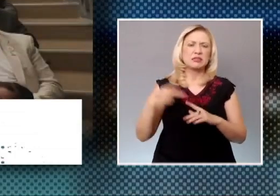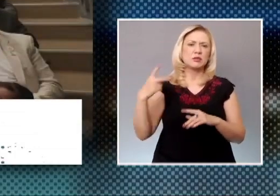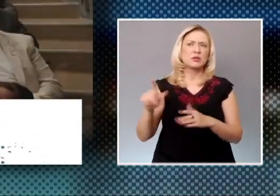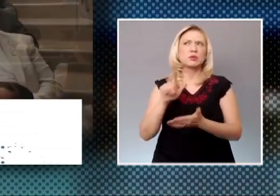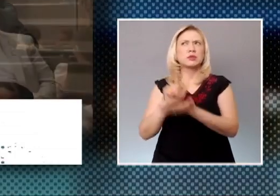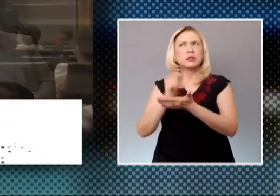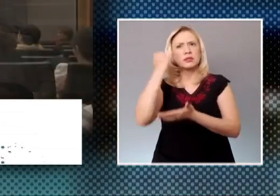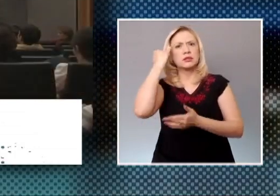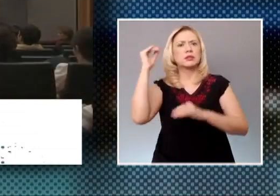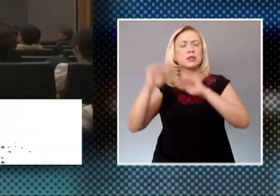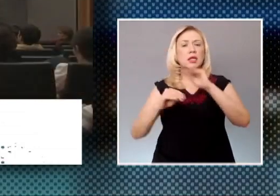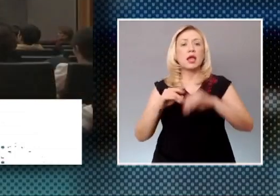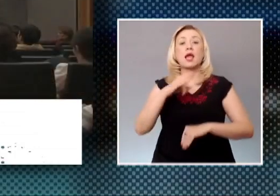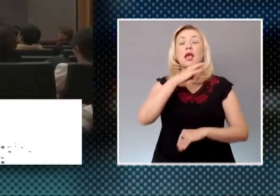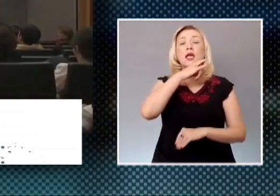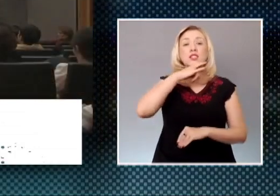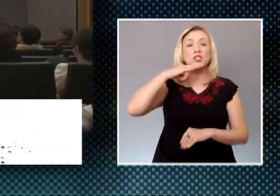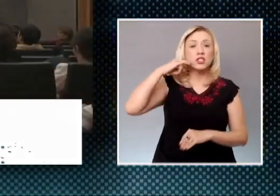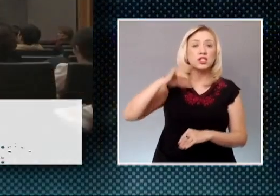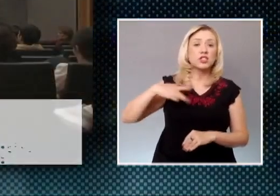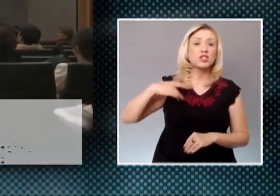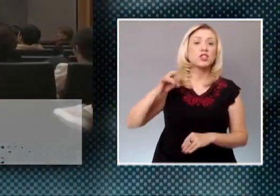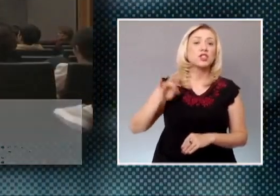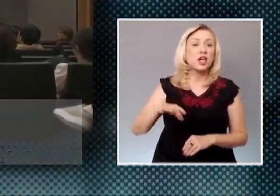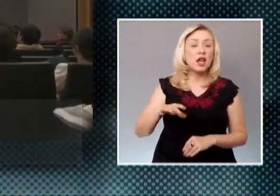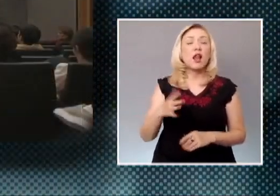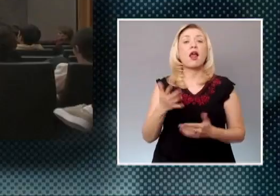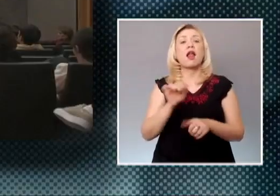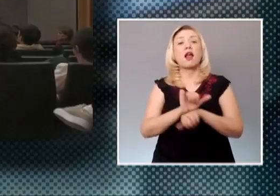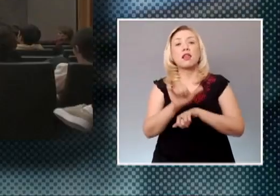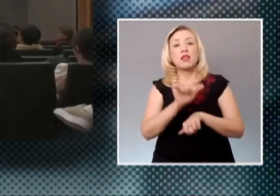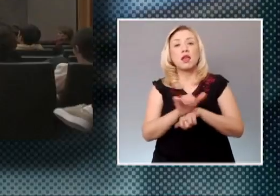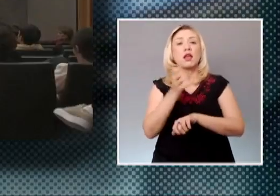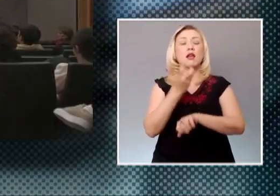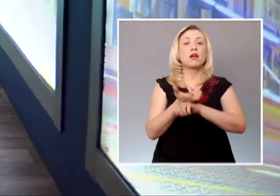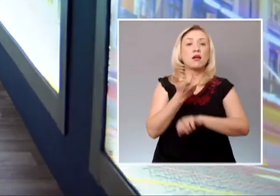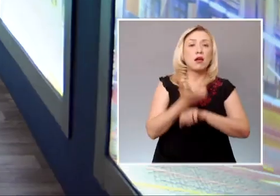Estados Unidos para la comunidad jurídica y académica del Estado.